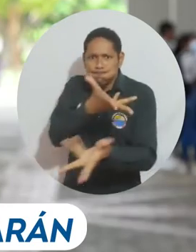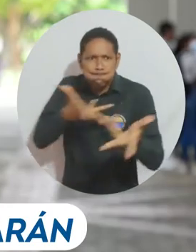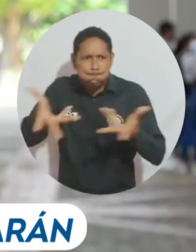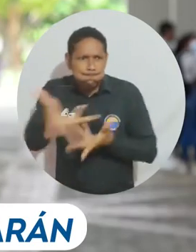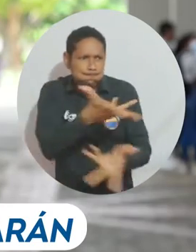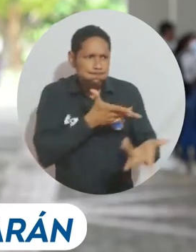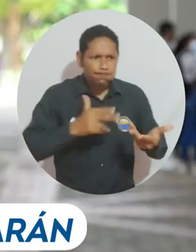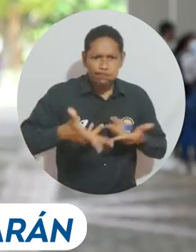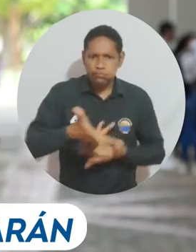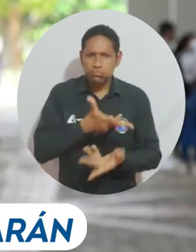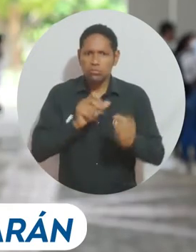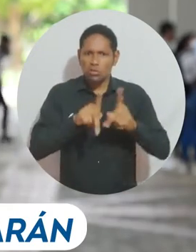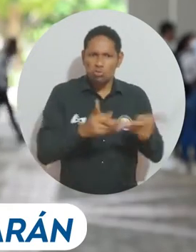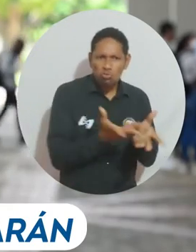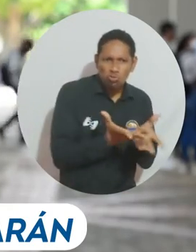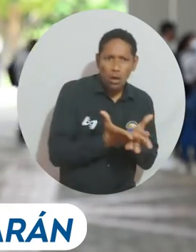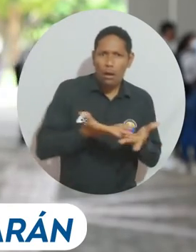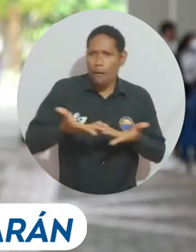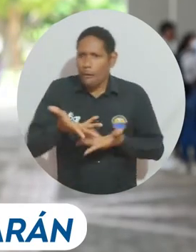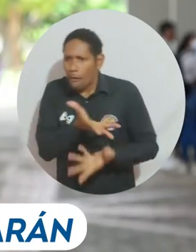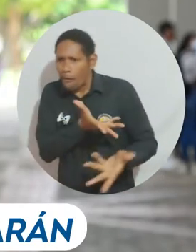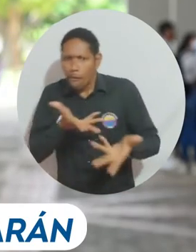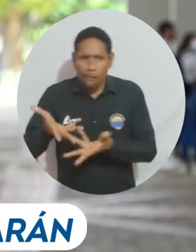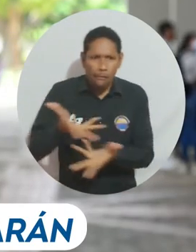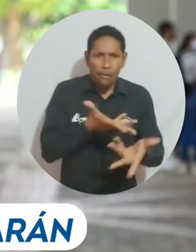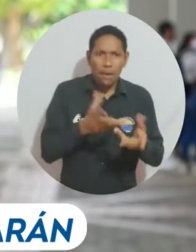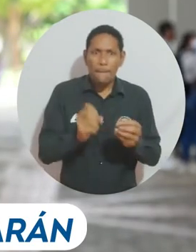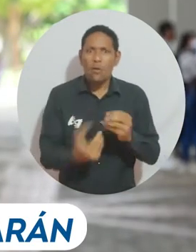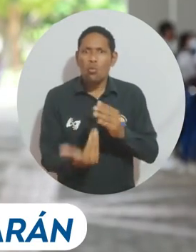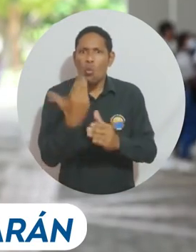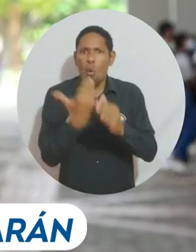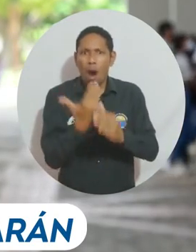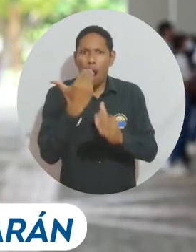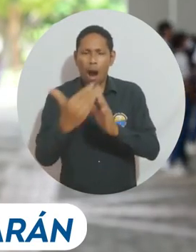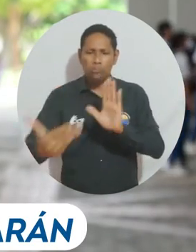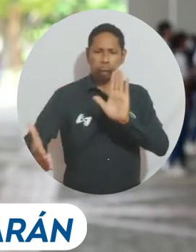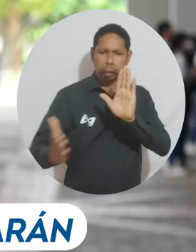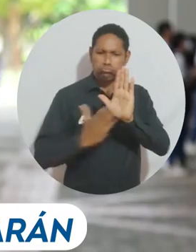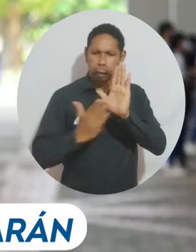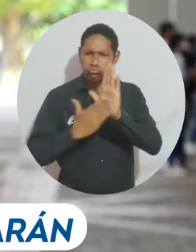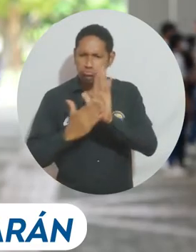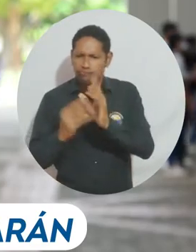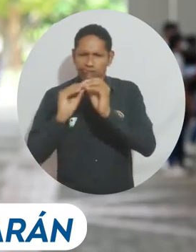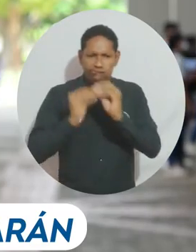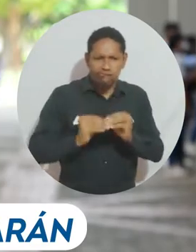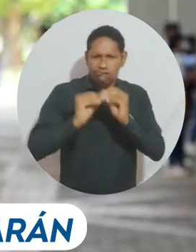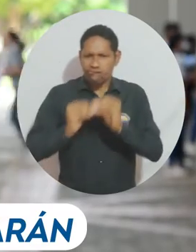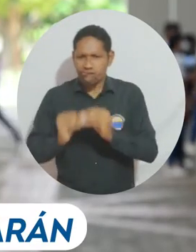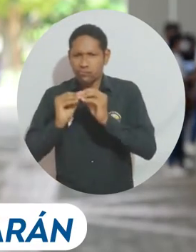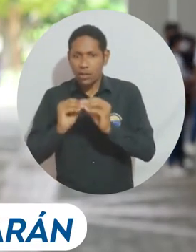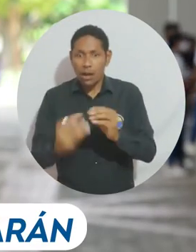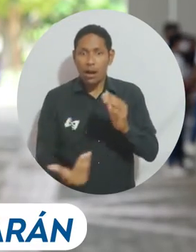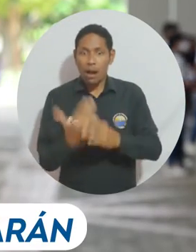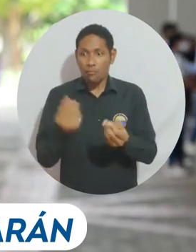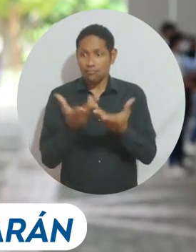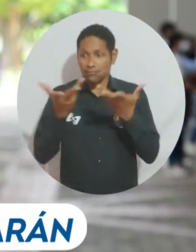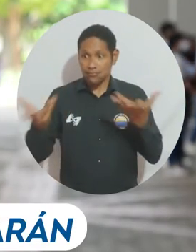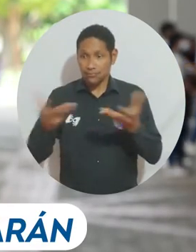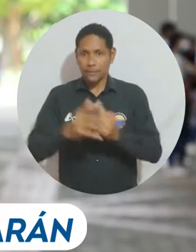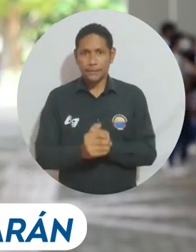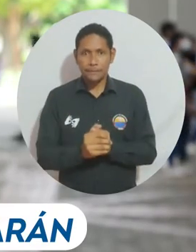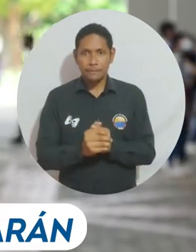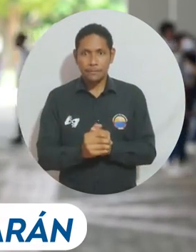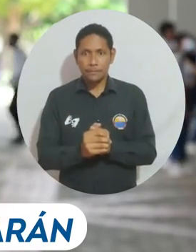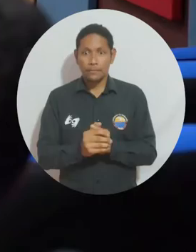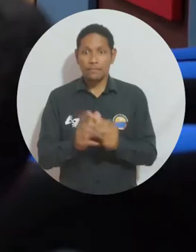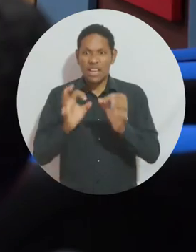conocimiento para interactuar entre estudiantes y permitir que nuevos argumentos se formen y se crea un